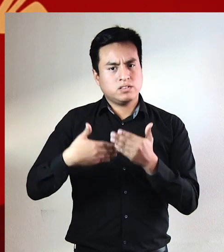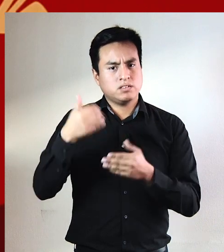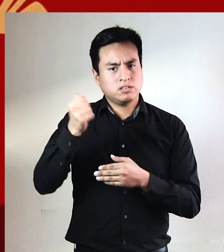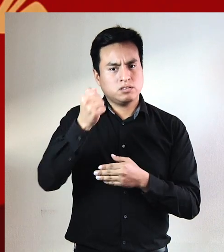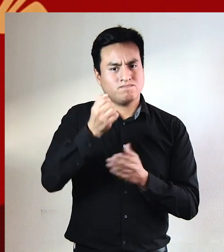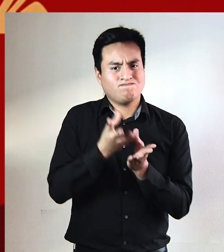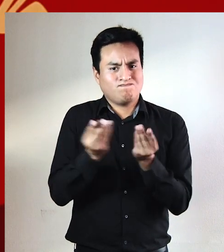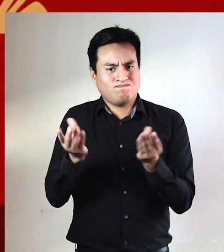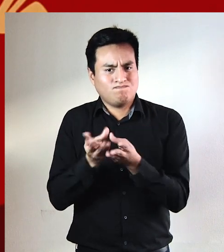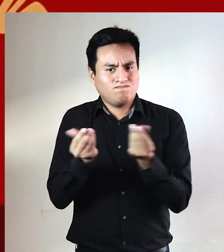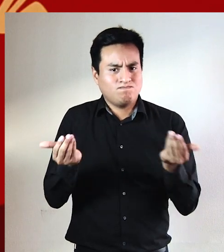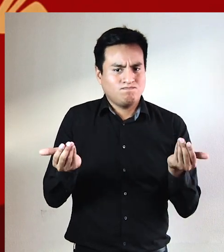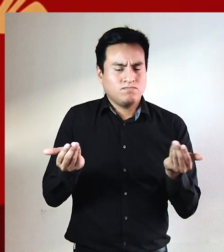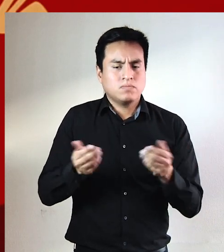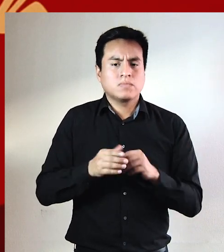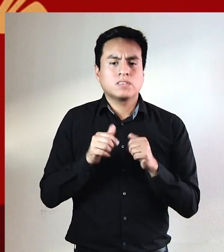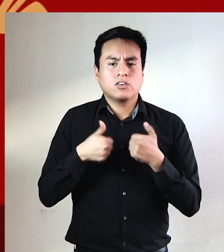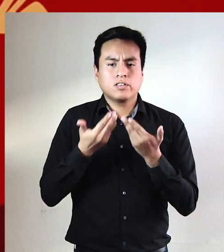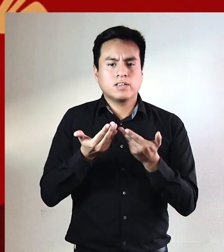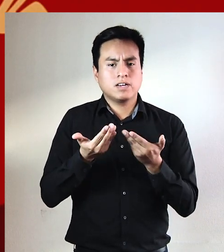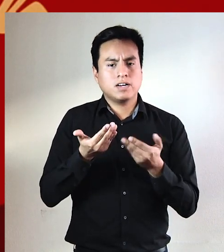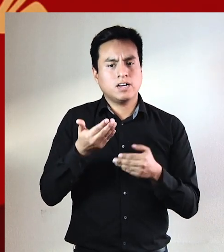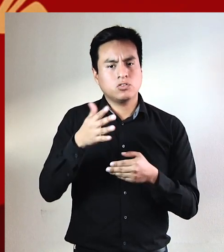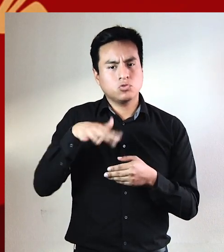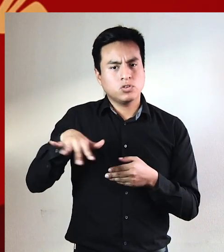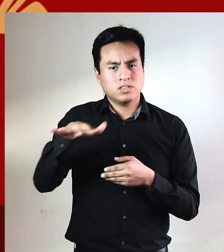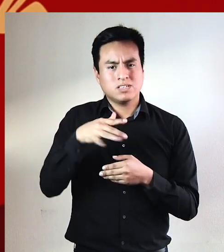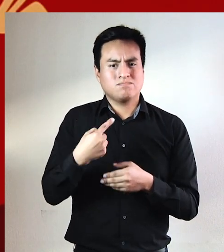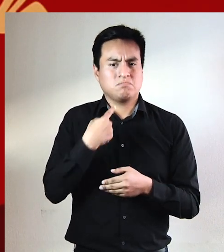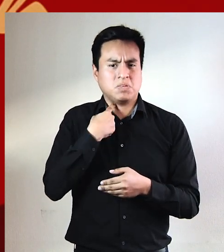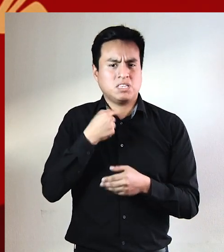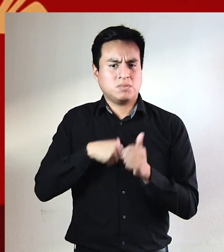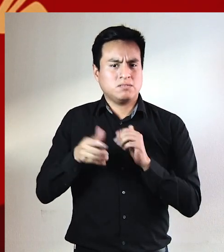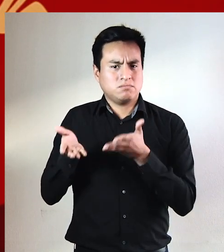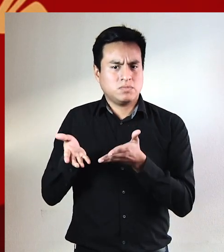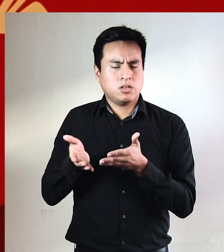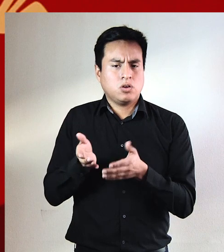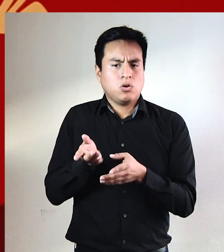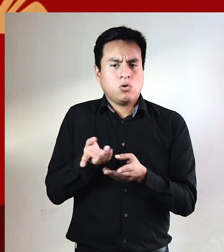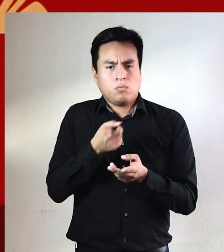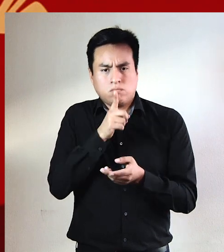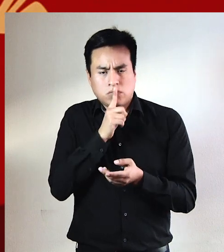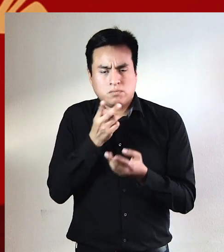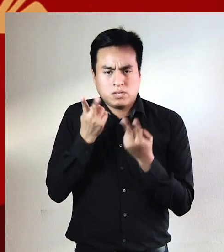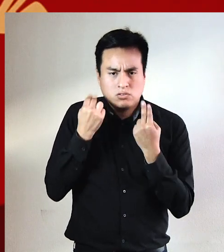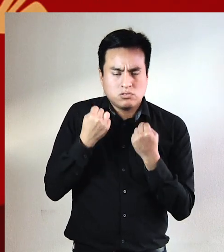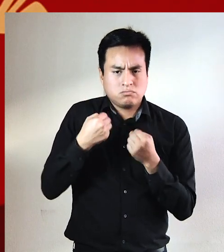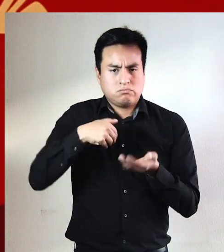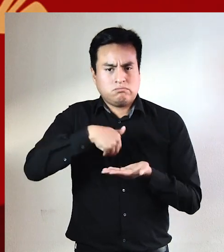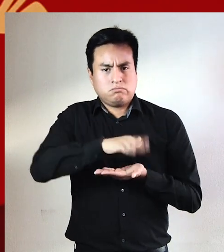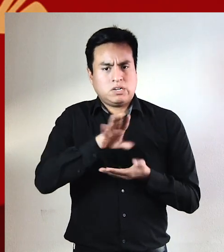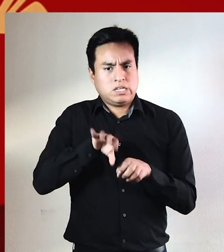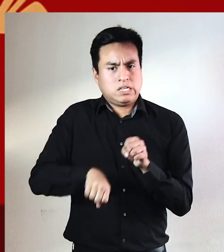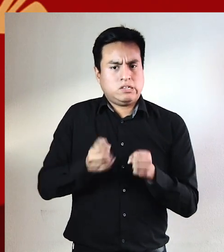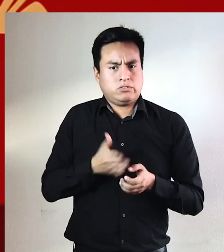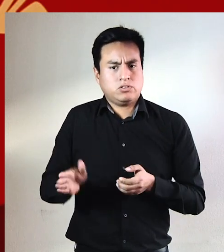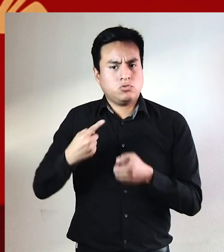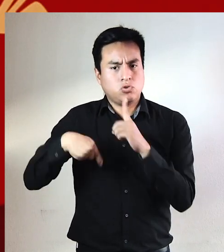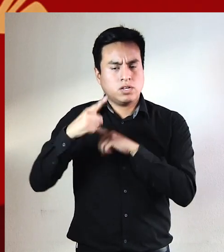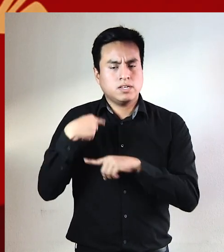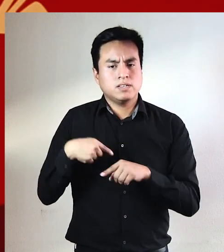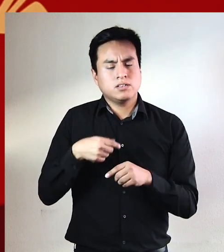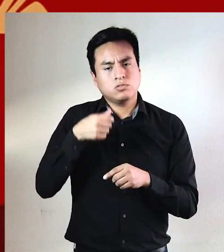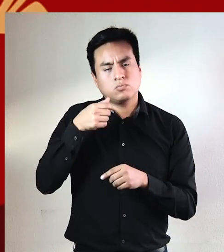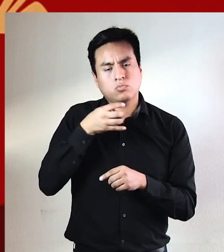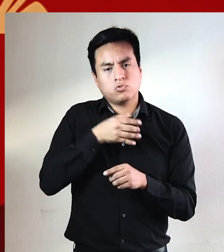asesinados y desaparecidos, dándole a todas esas víctimas, a los oprimidos y marginados de nuestra historia, la